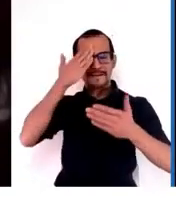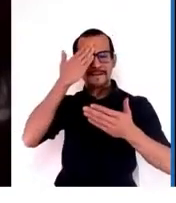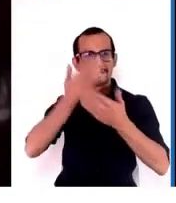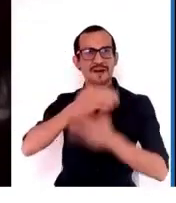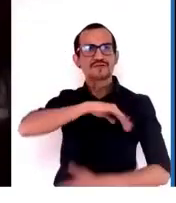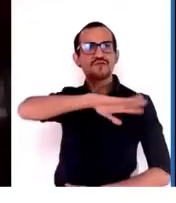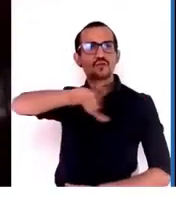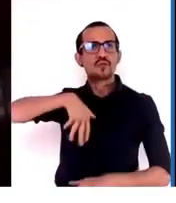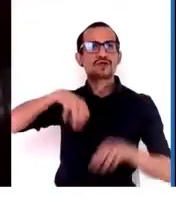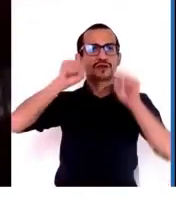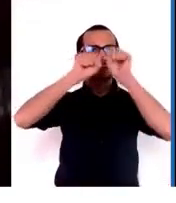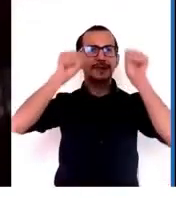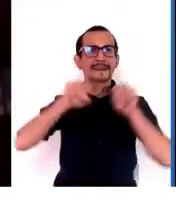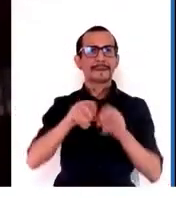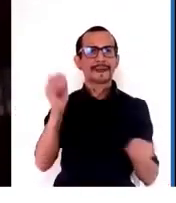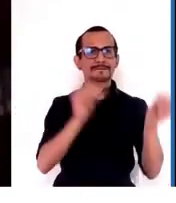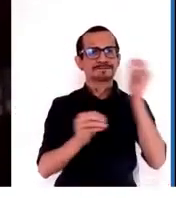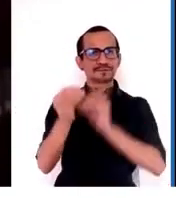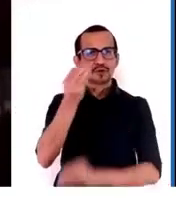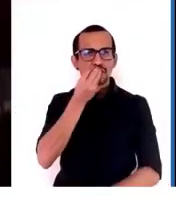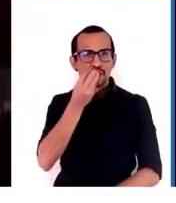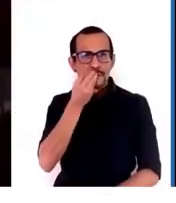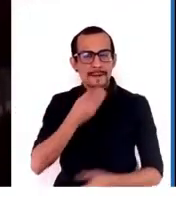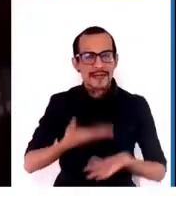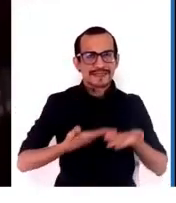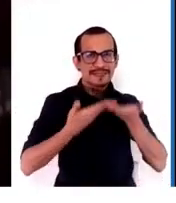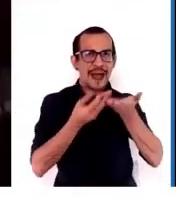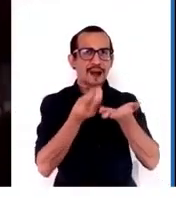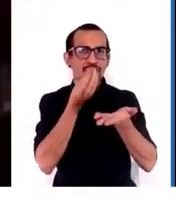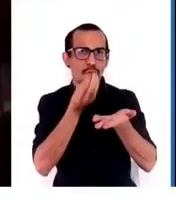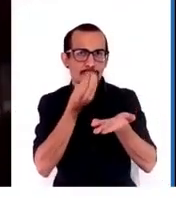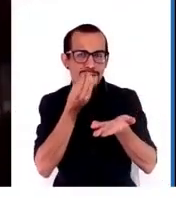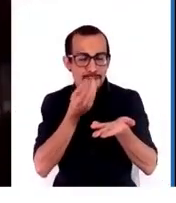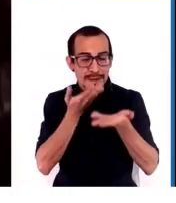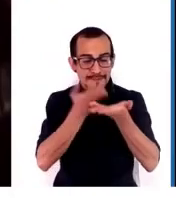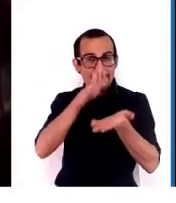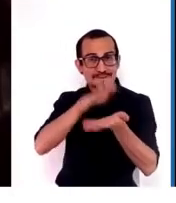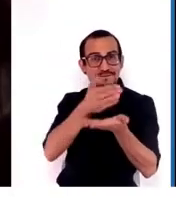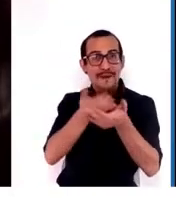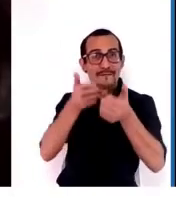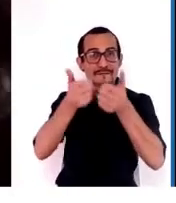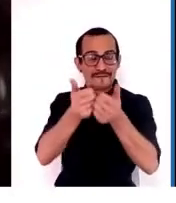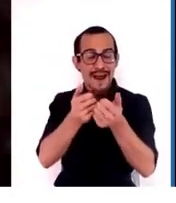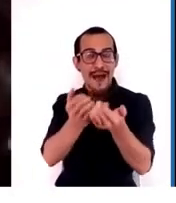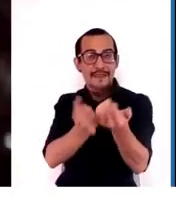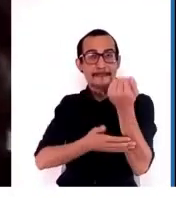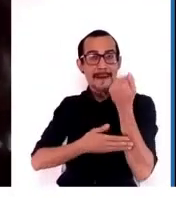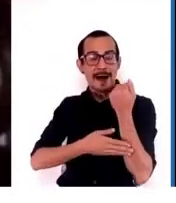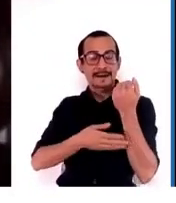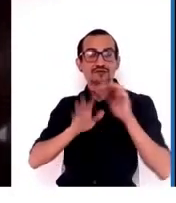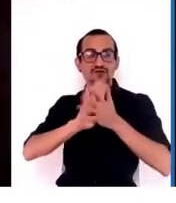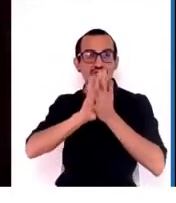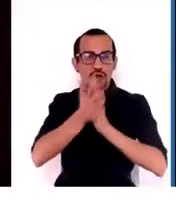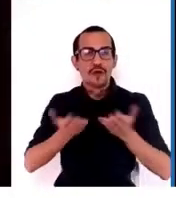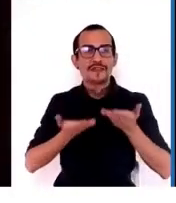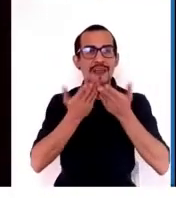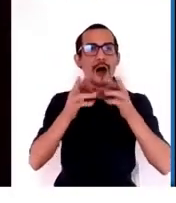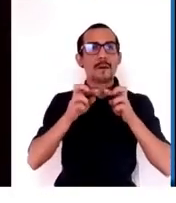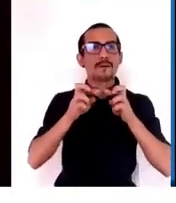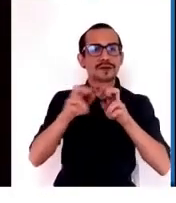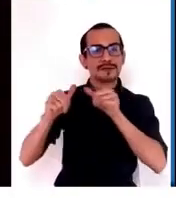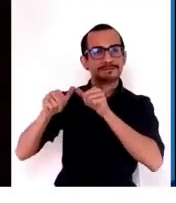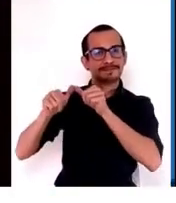sistemas alimentarios para proporcionar alimentos que a la vez que sean nutritivos y saludables, ofrezcan oportunidades de